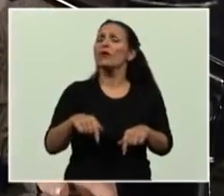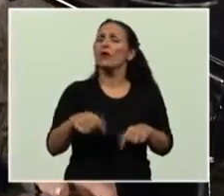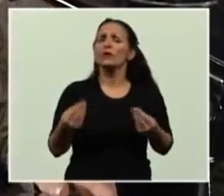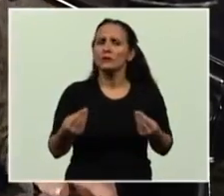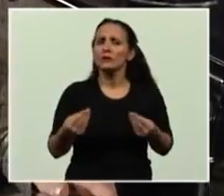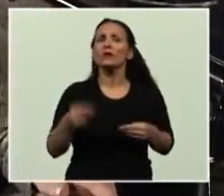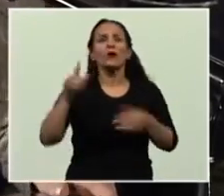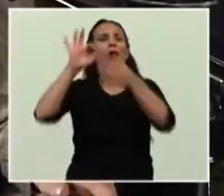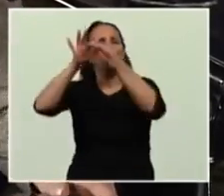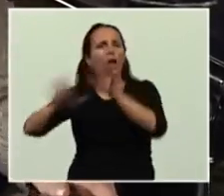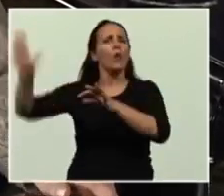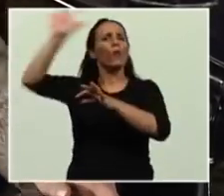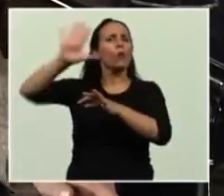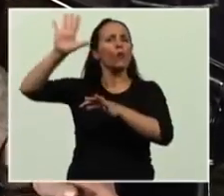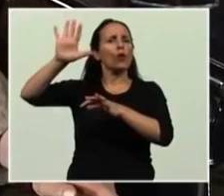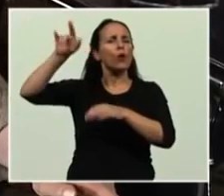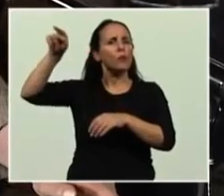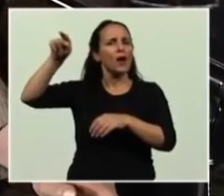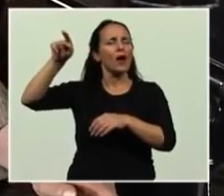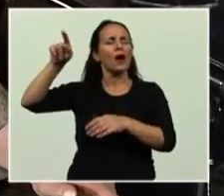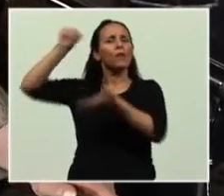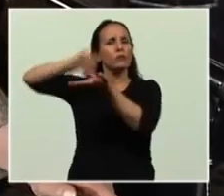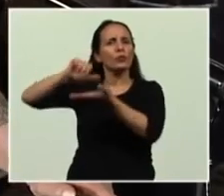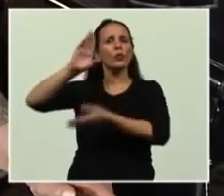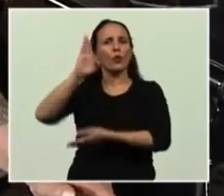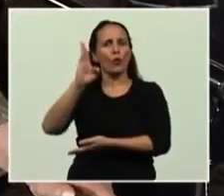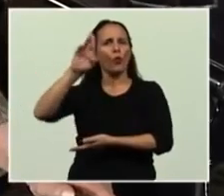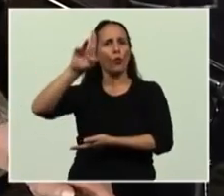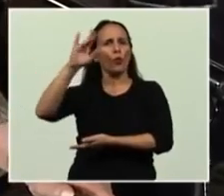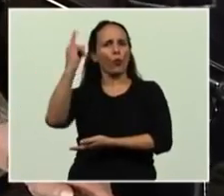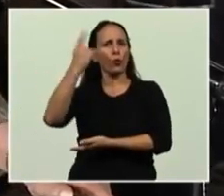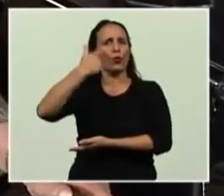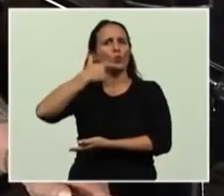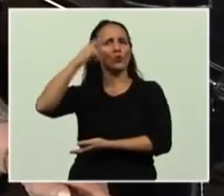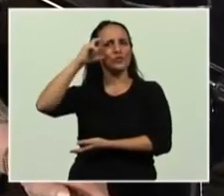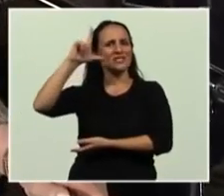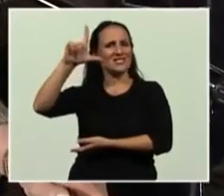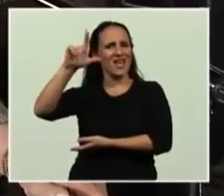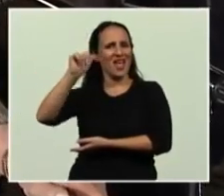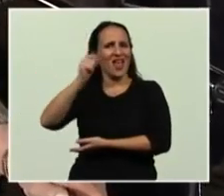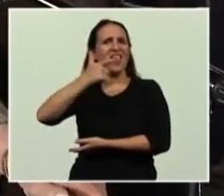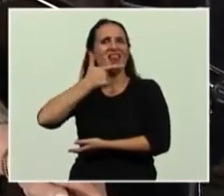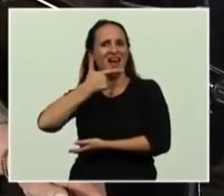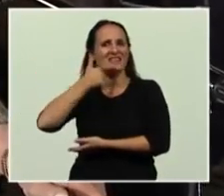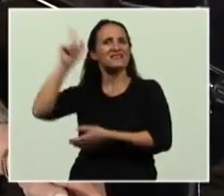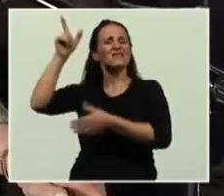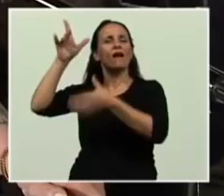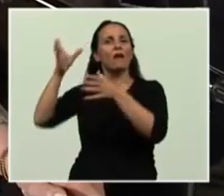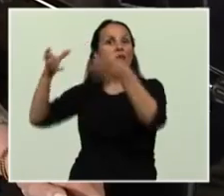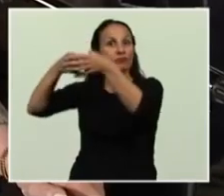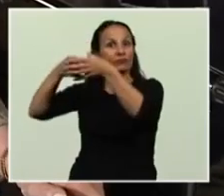lugar en Europa, en Bruselas, una reunión entre la Unión Europea